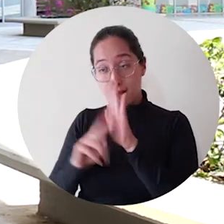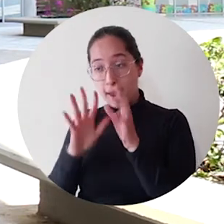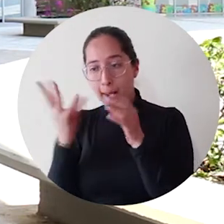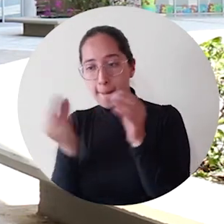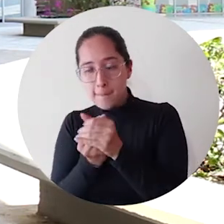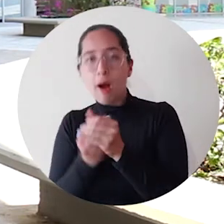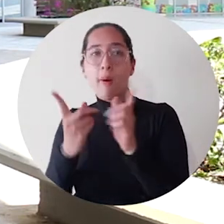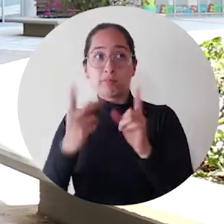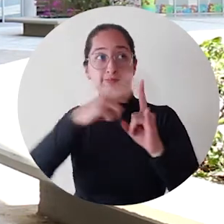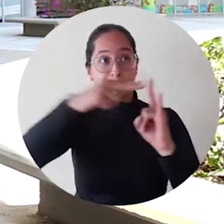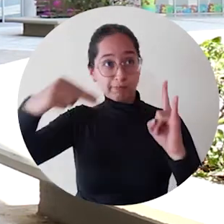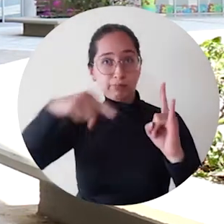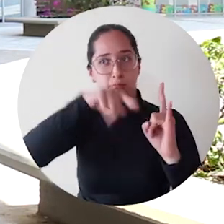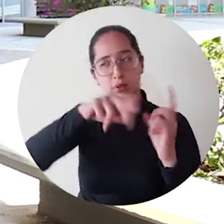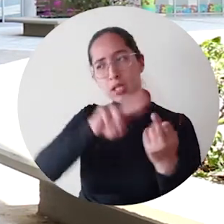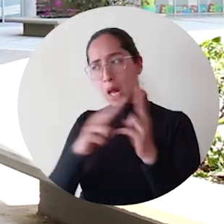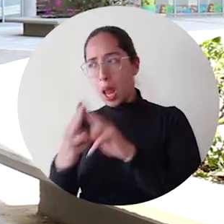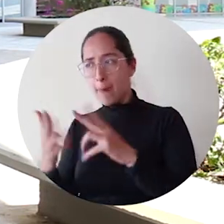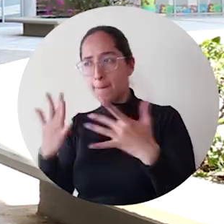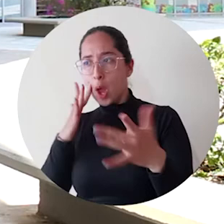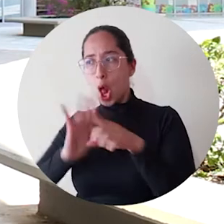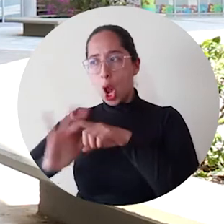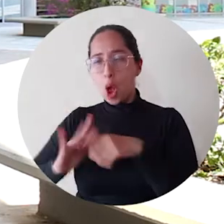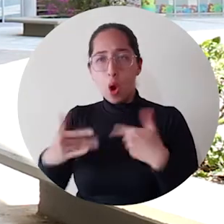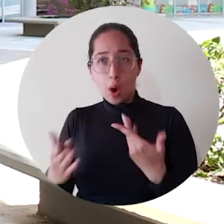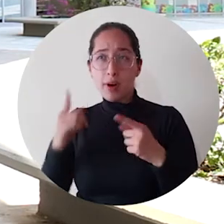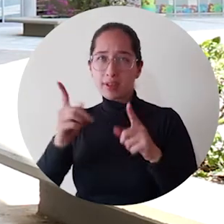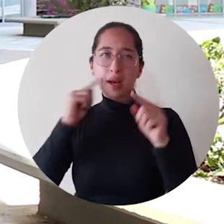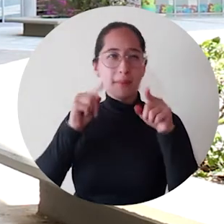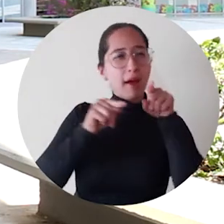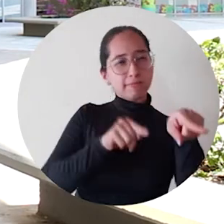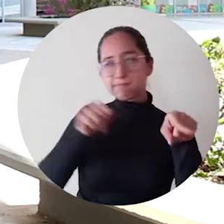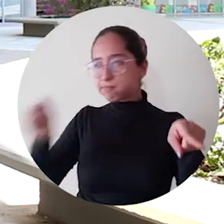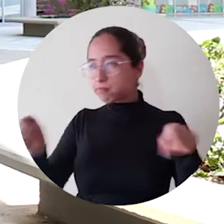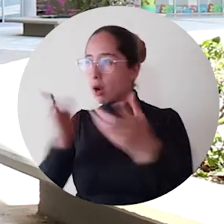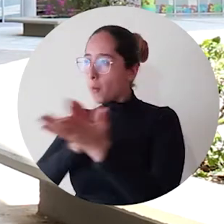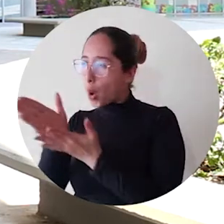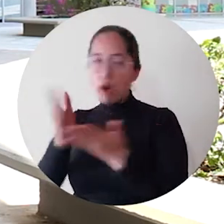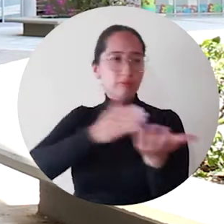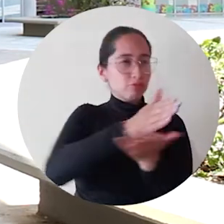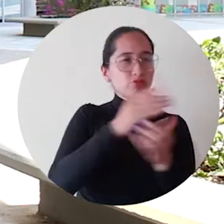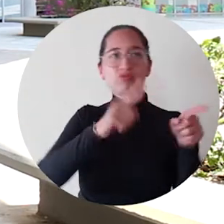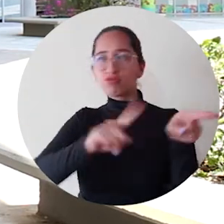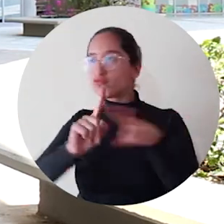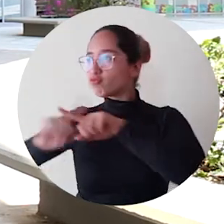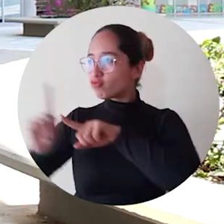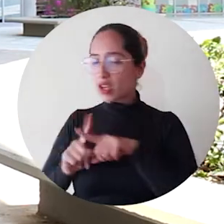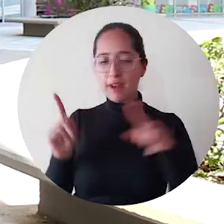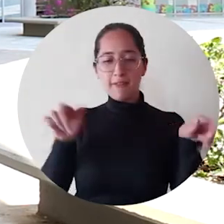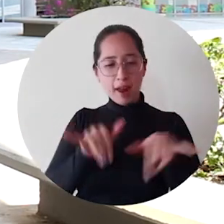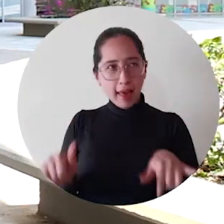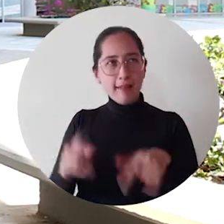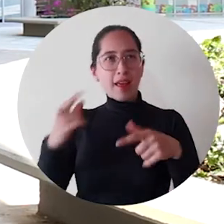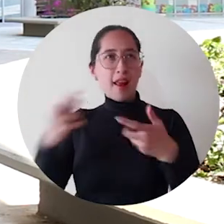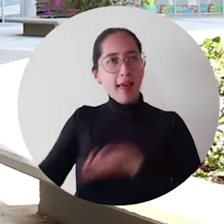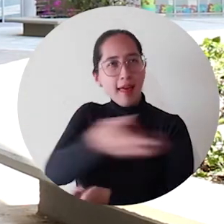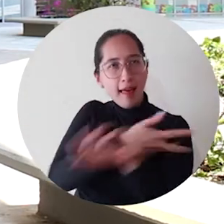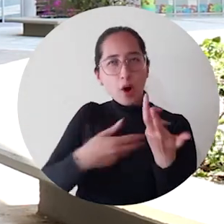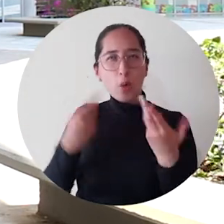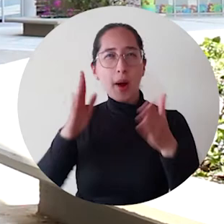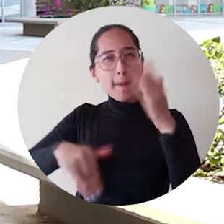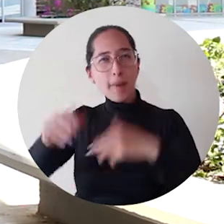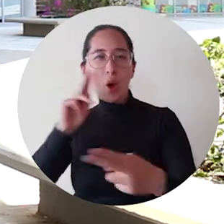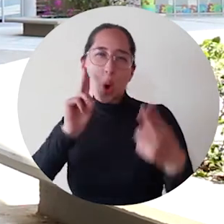inclusión tiene nuestra institución. Tuvimos la oportunidad de socializarle a diferentes programas con que contamos y que son conocidos